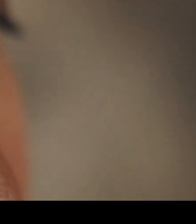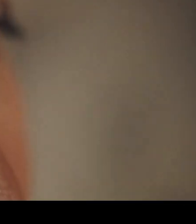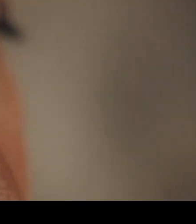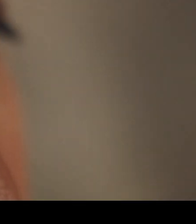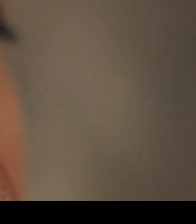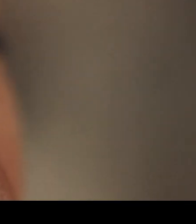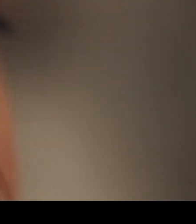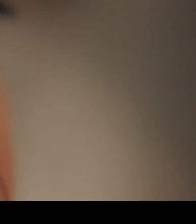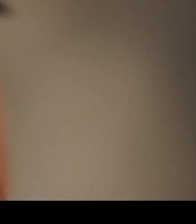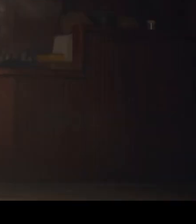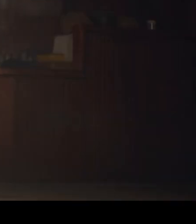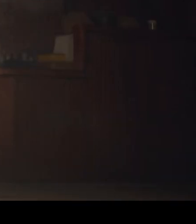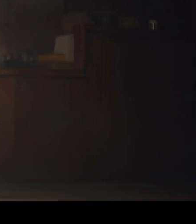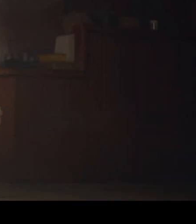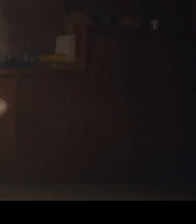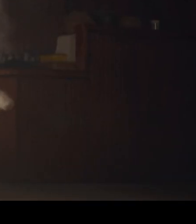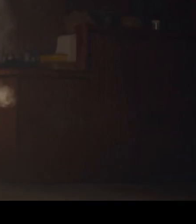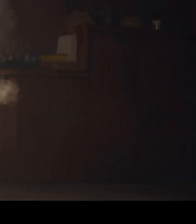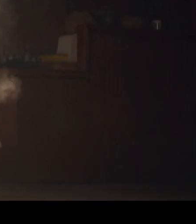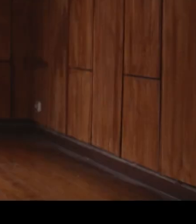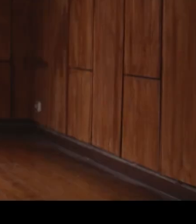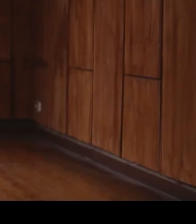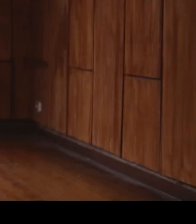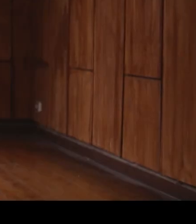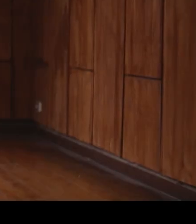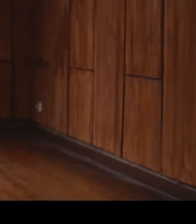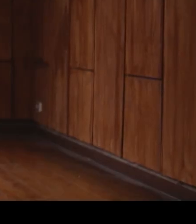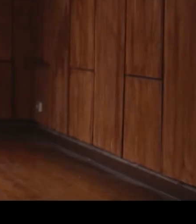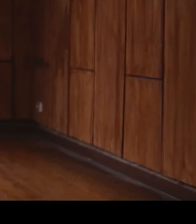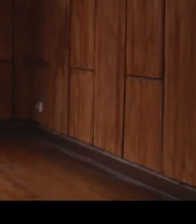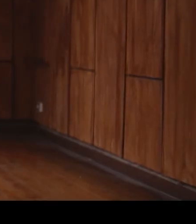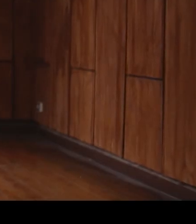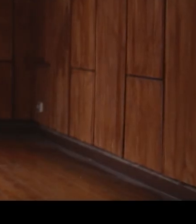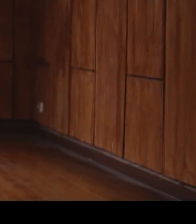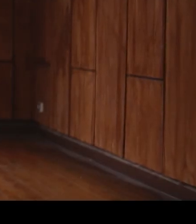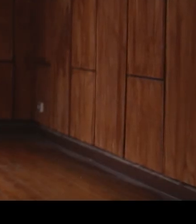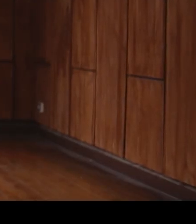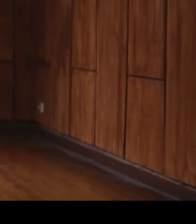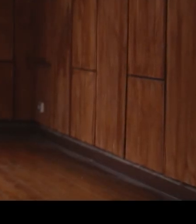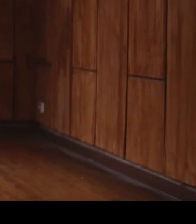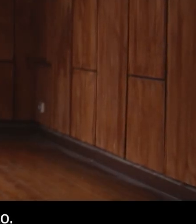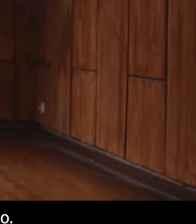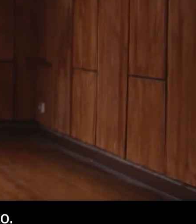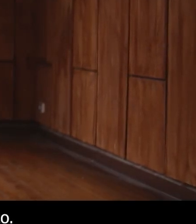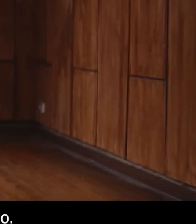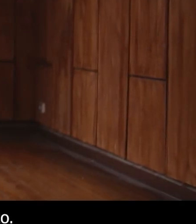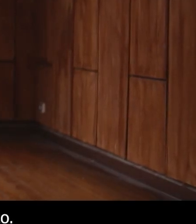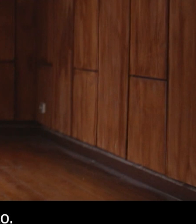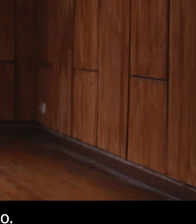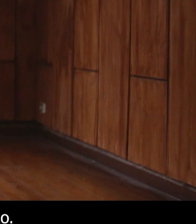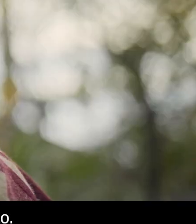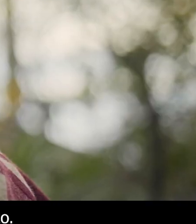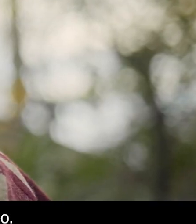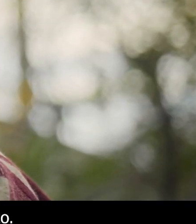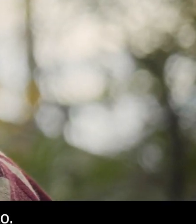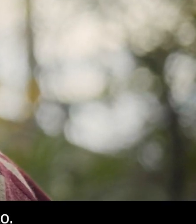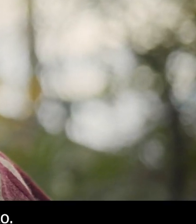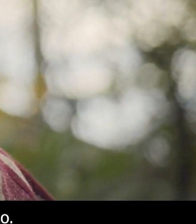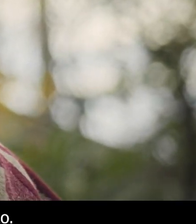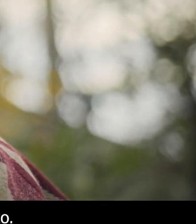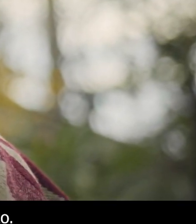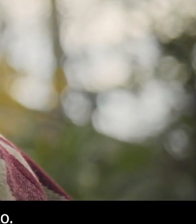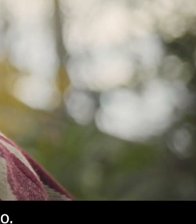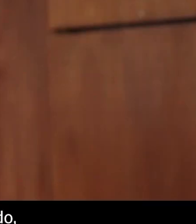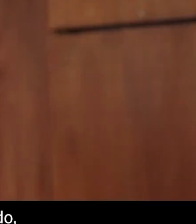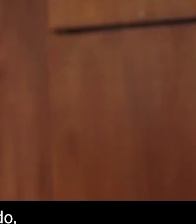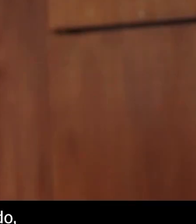VIH. Si no está muy informado, eso va a continuar. Hablemos de VIH, pero de una forma no castigadora, sino de forma en la cual le invitemos a